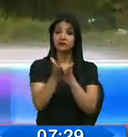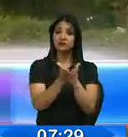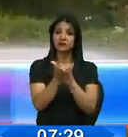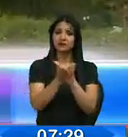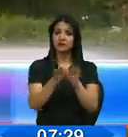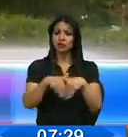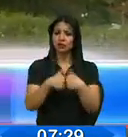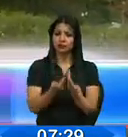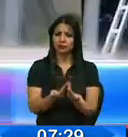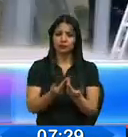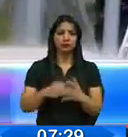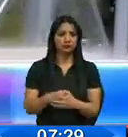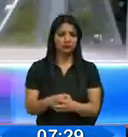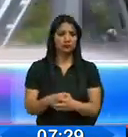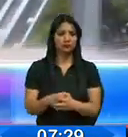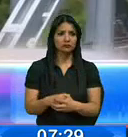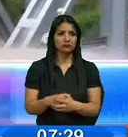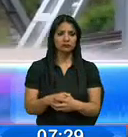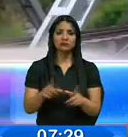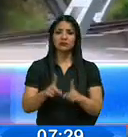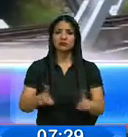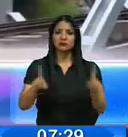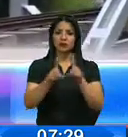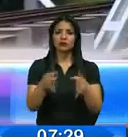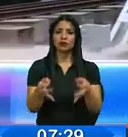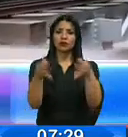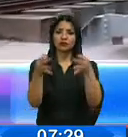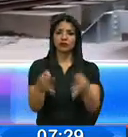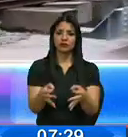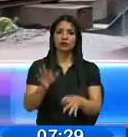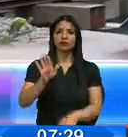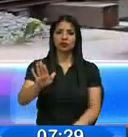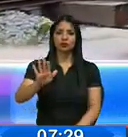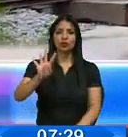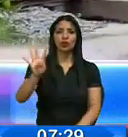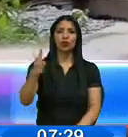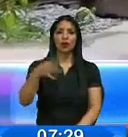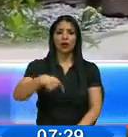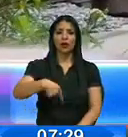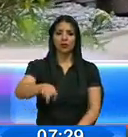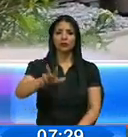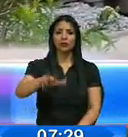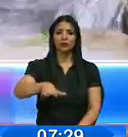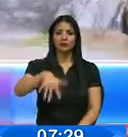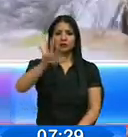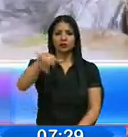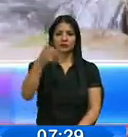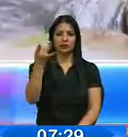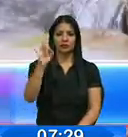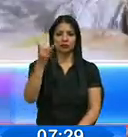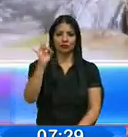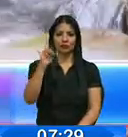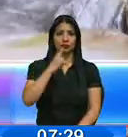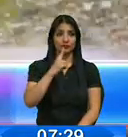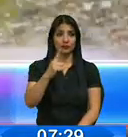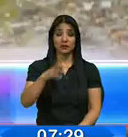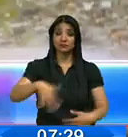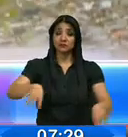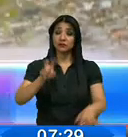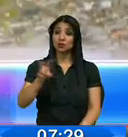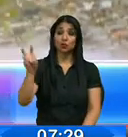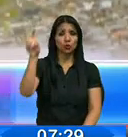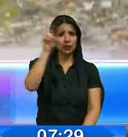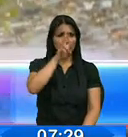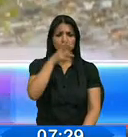estarían afianzadas en relación a los datos oficiales correspondientes al cuarto trimestre de 2018, que señala que el sector turístico